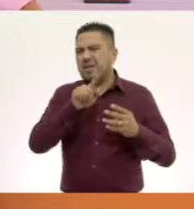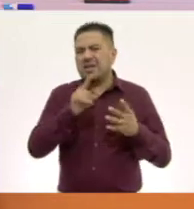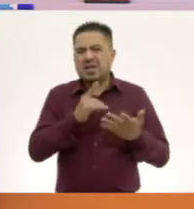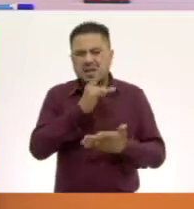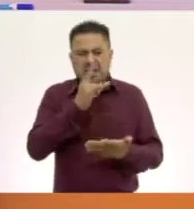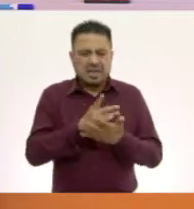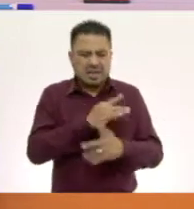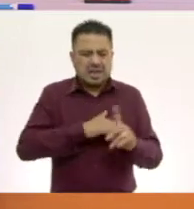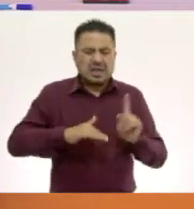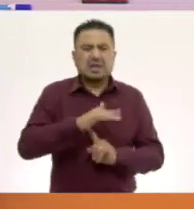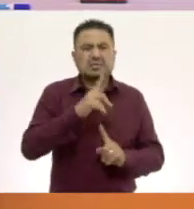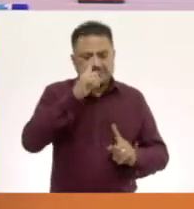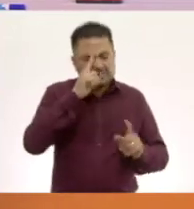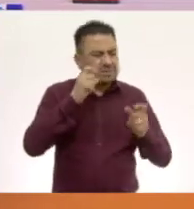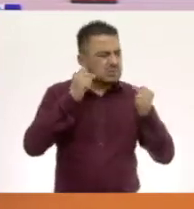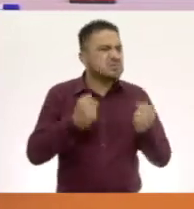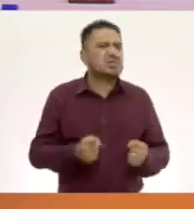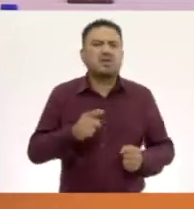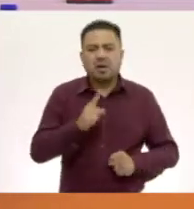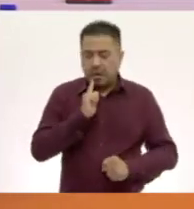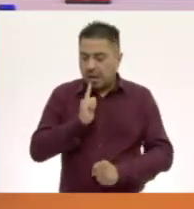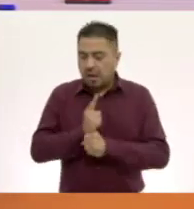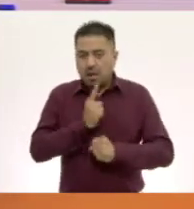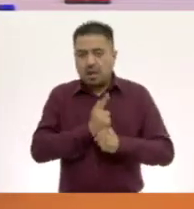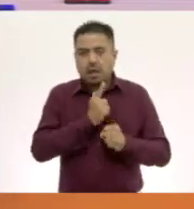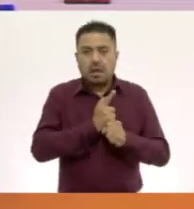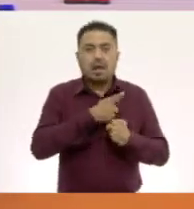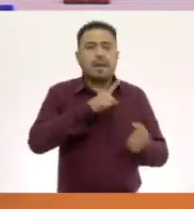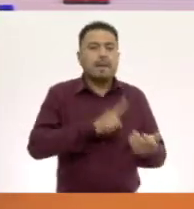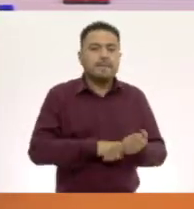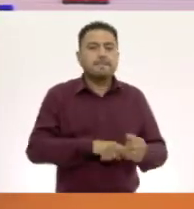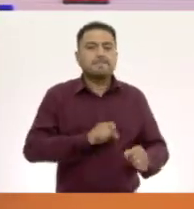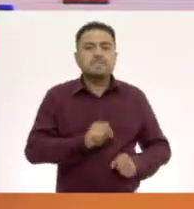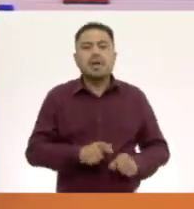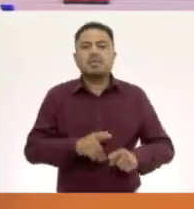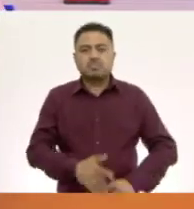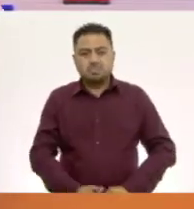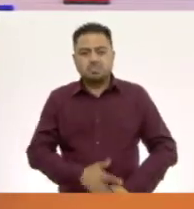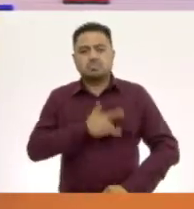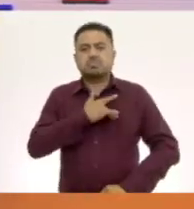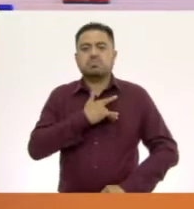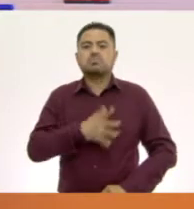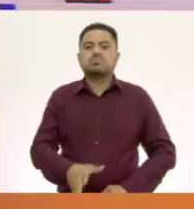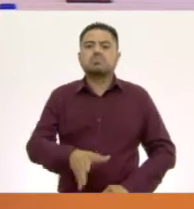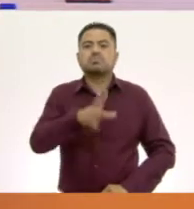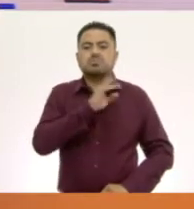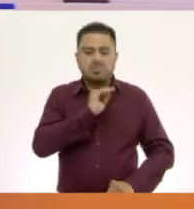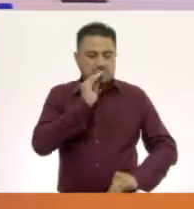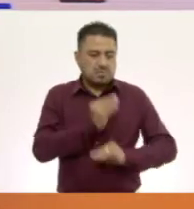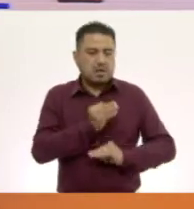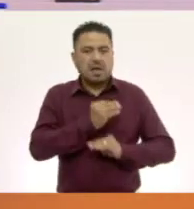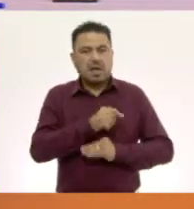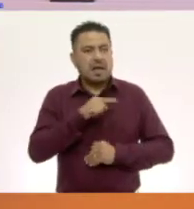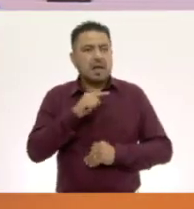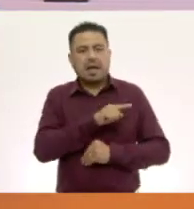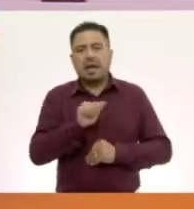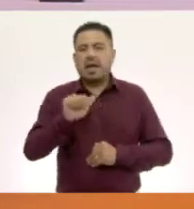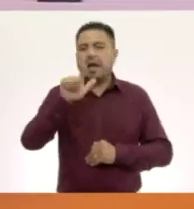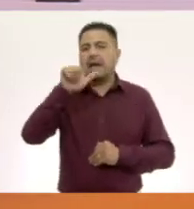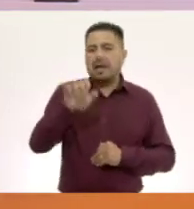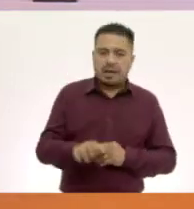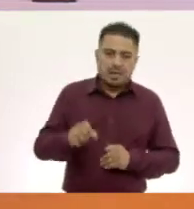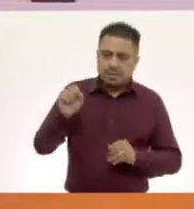a tu alrededor, yo estoy seguro que vas a descubrir las mismas sensaciones que va a sentir ahorita Ale. ¿Listo?